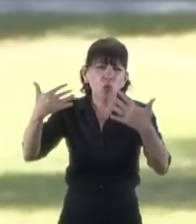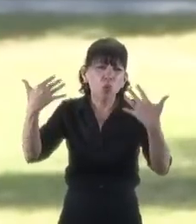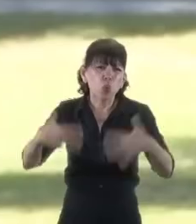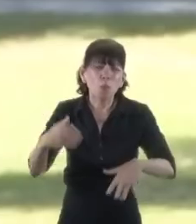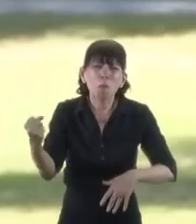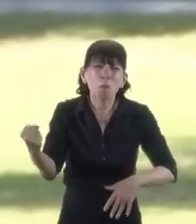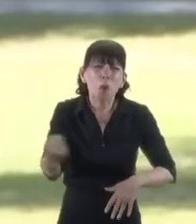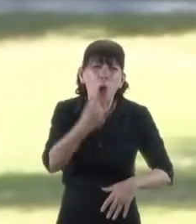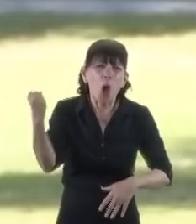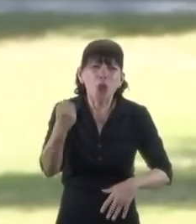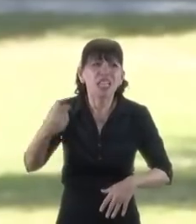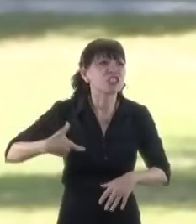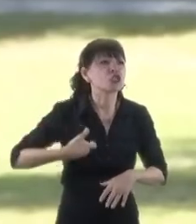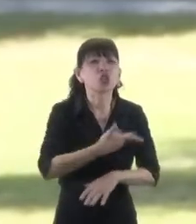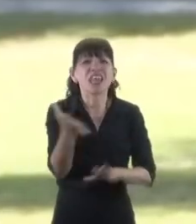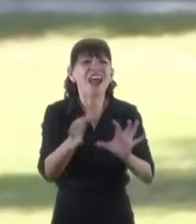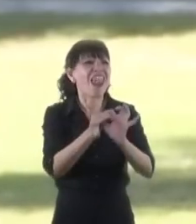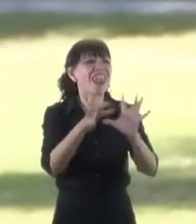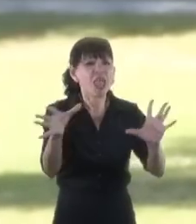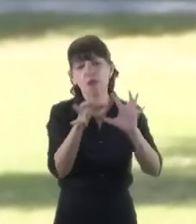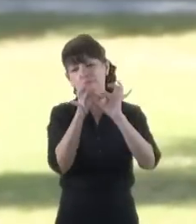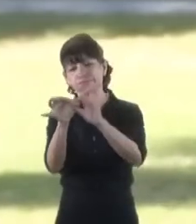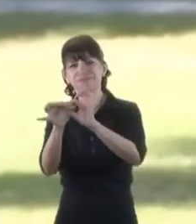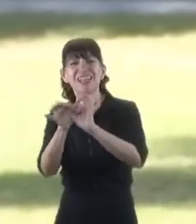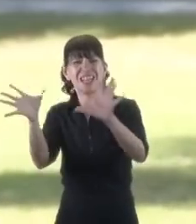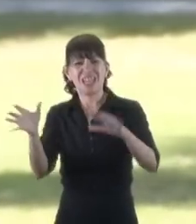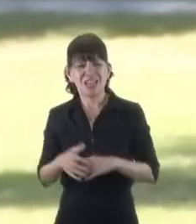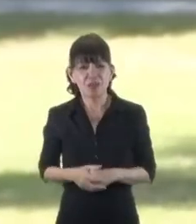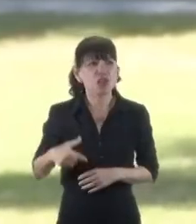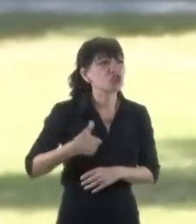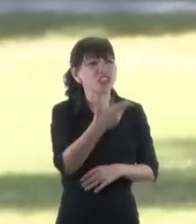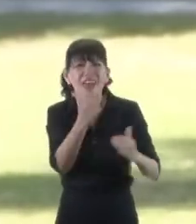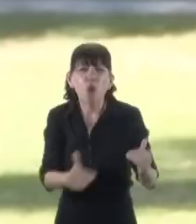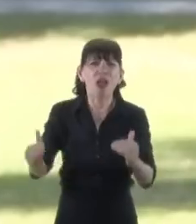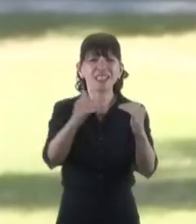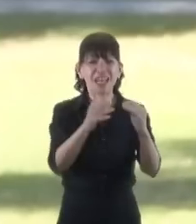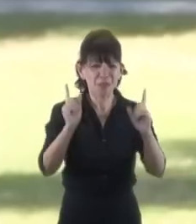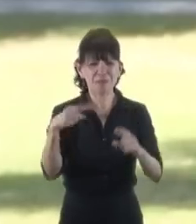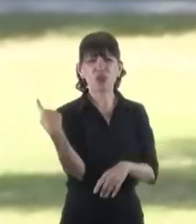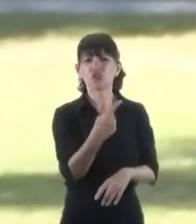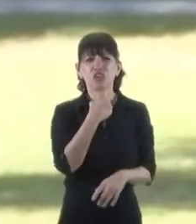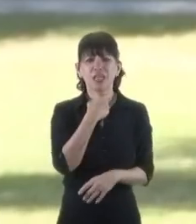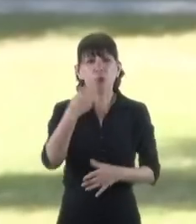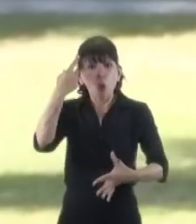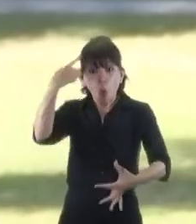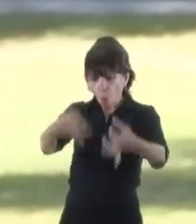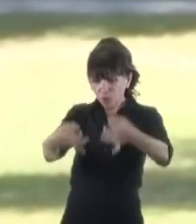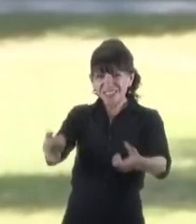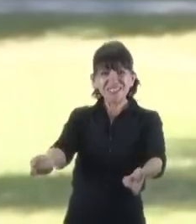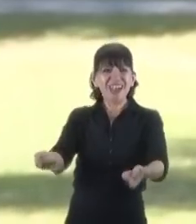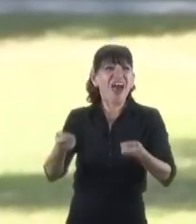un pilar de la sociedad libre de la sociedad igualitaria que deseamos. La justicia es un acto reparador